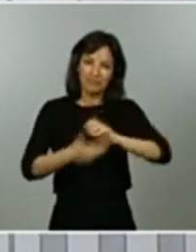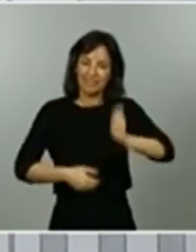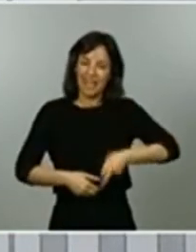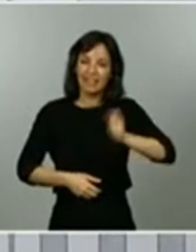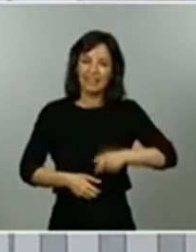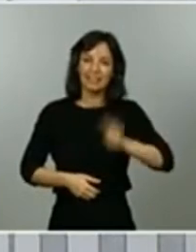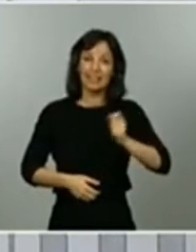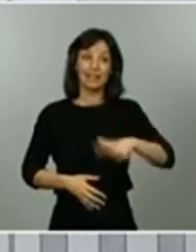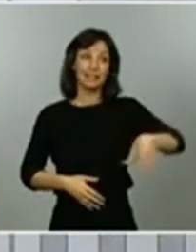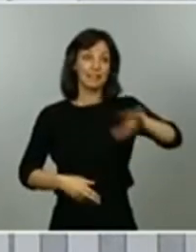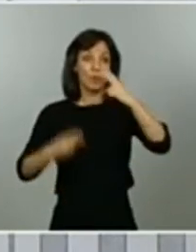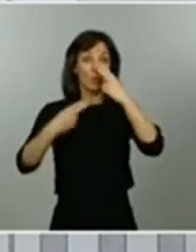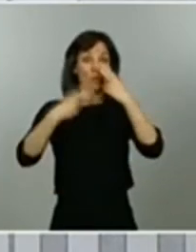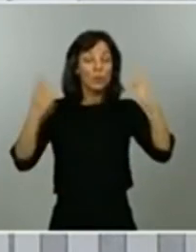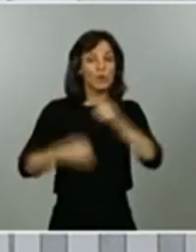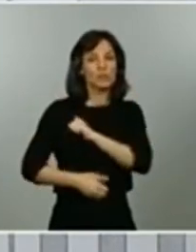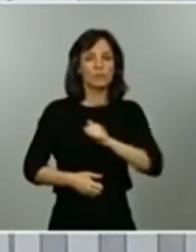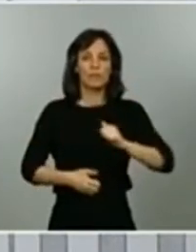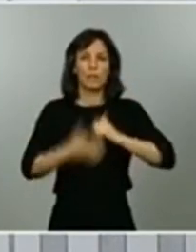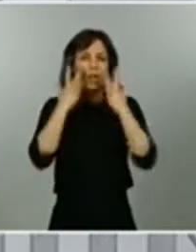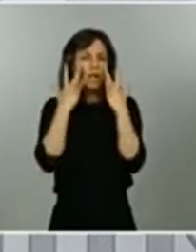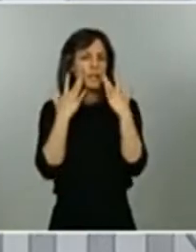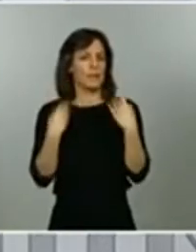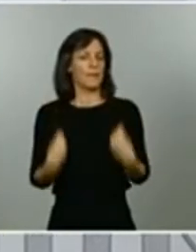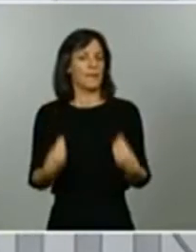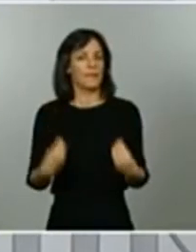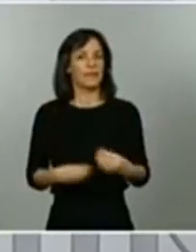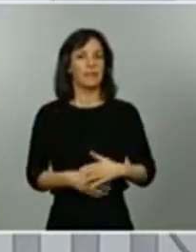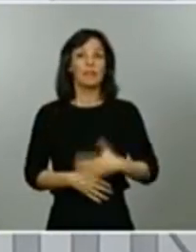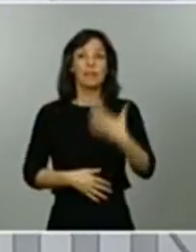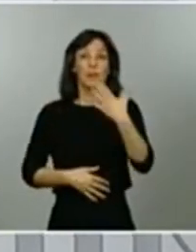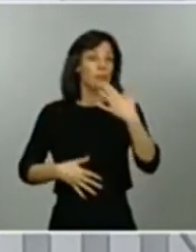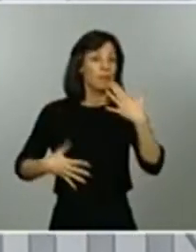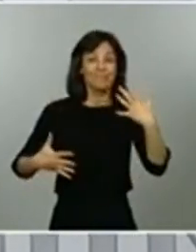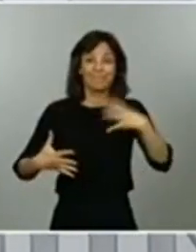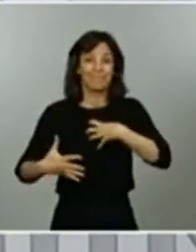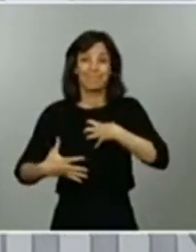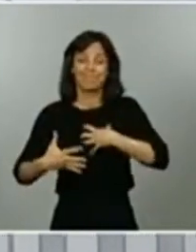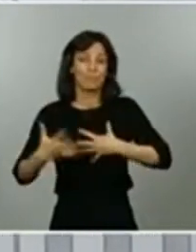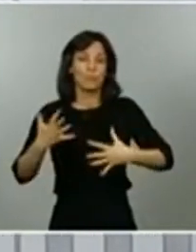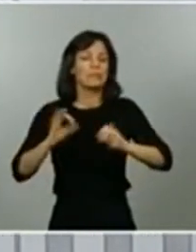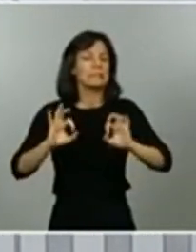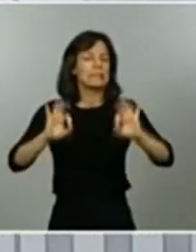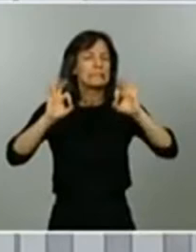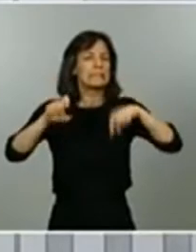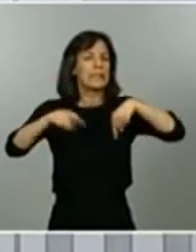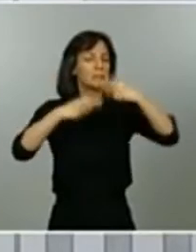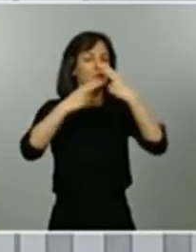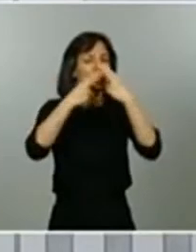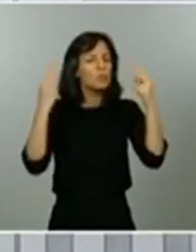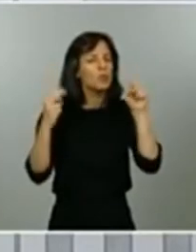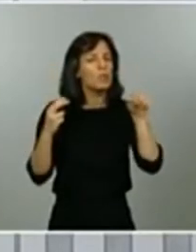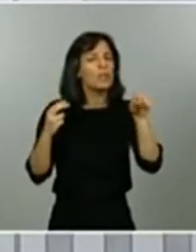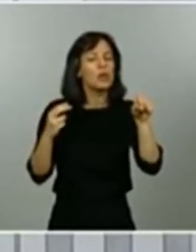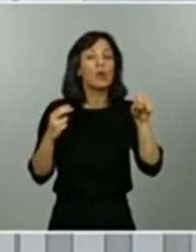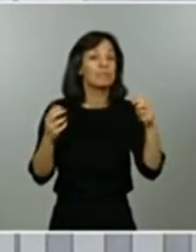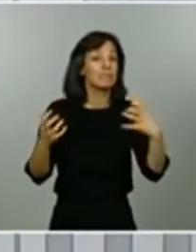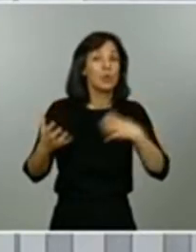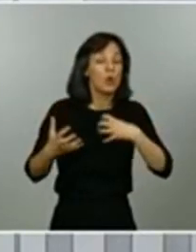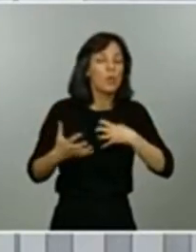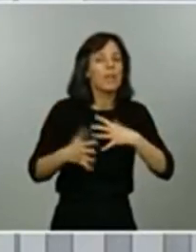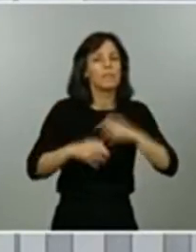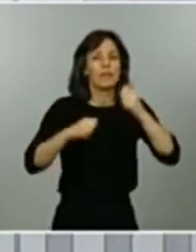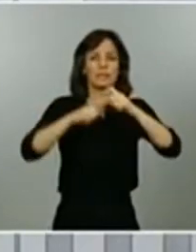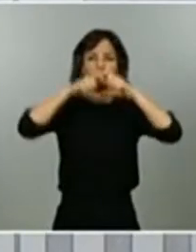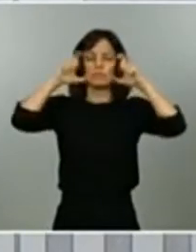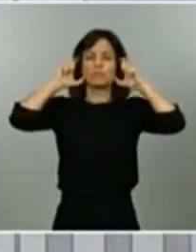públicos y privados y cuando esto no sea posible y de forma muy especial en el transporte público, el uso obligatorio de la mascarilla.